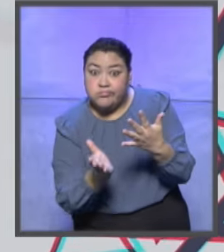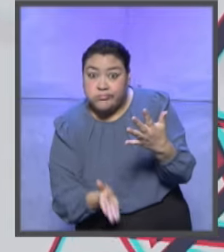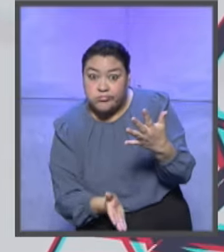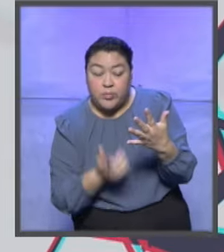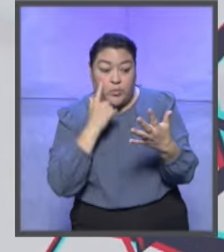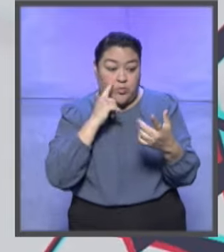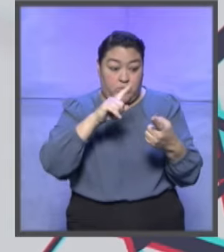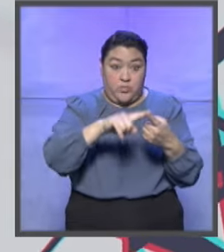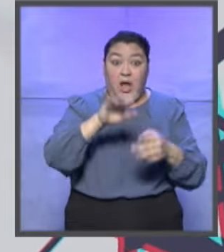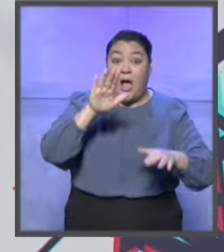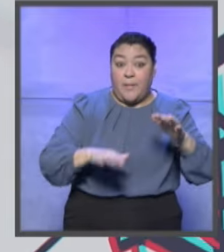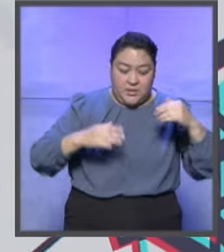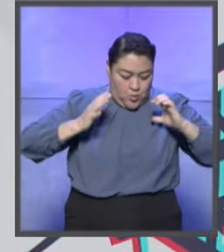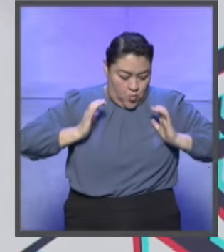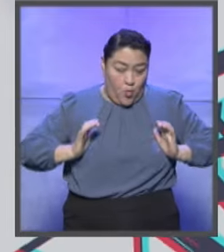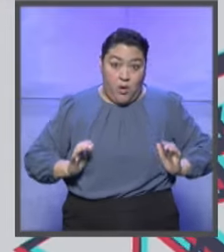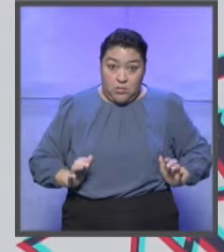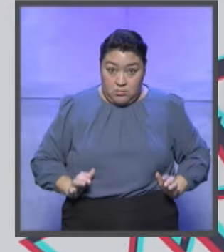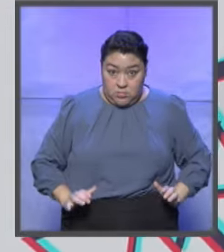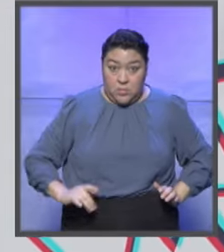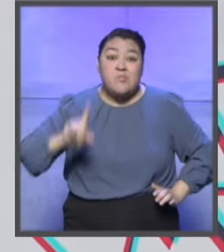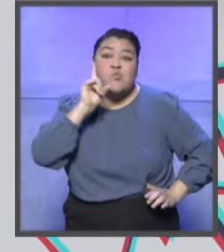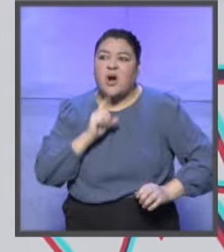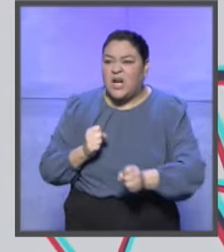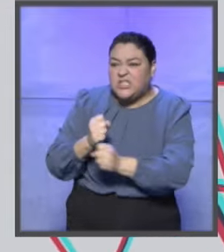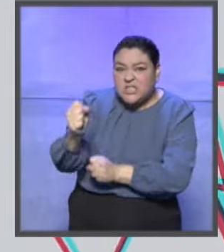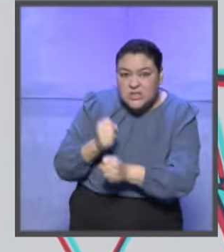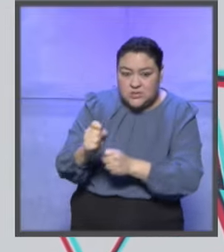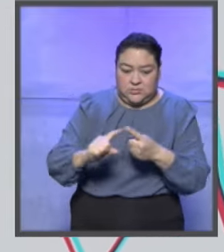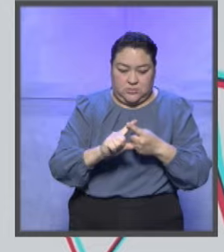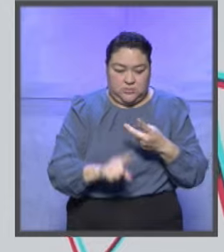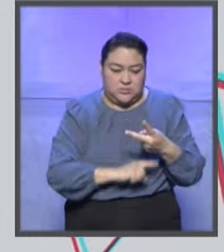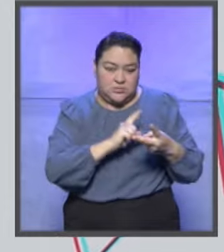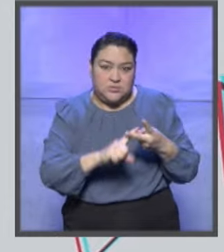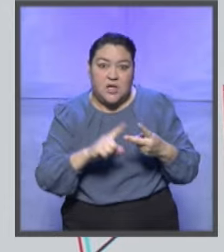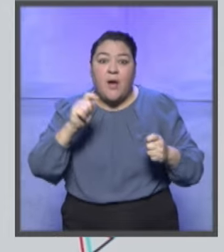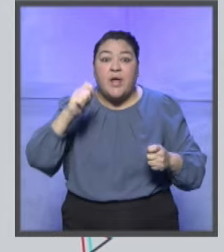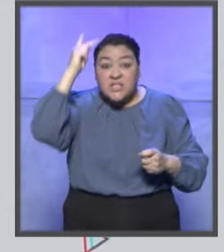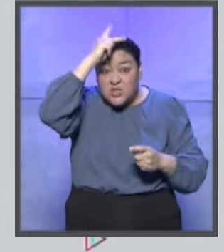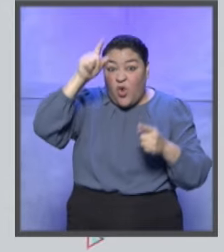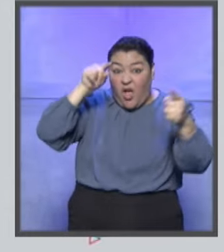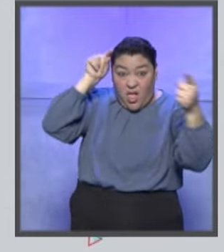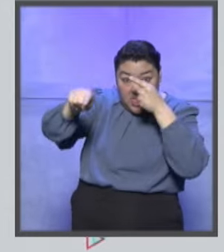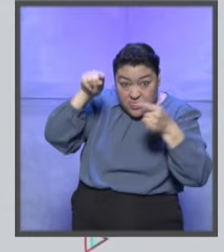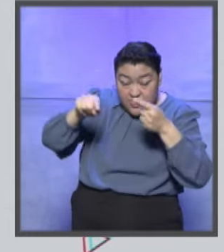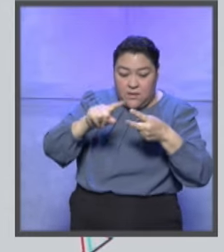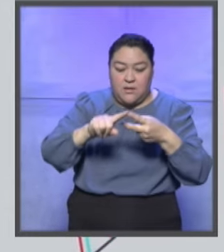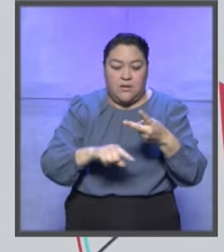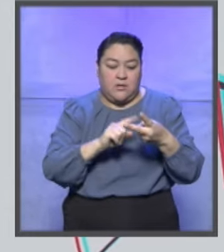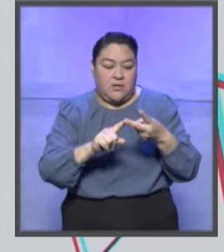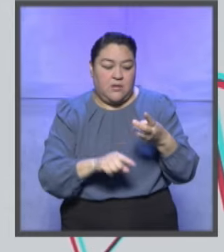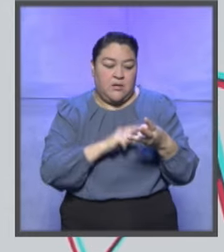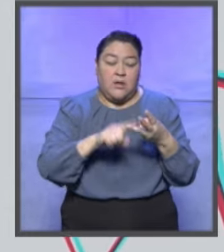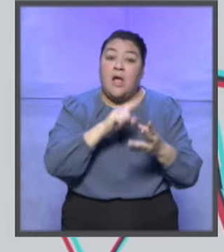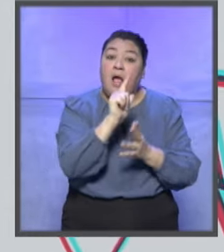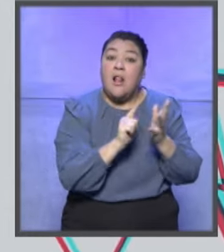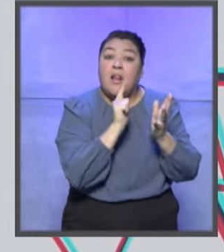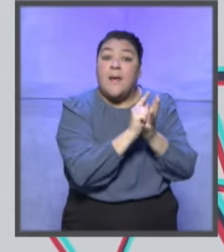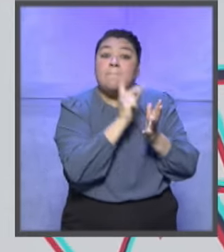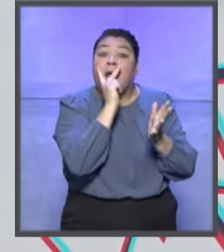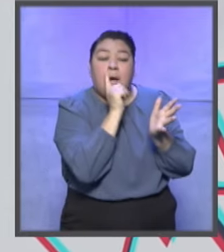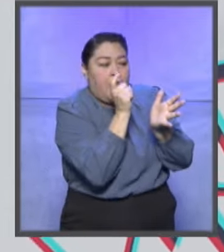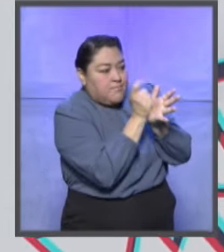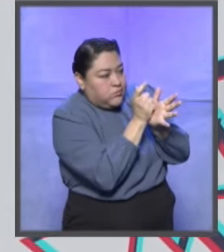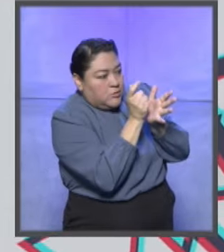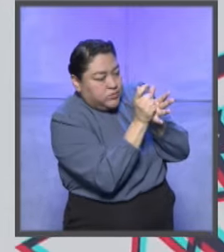los temas de violencia estética en campañas contra las mujeres, los tipos de violencia simbólica, la tipicidad que ahora viene la ley que